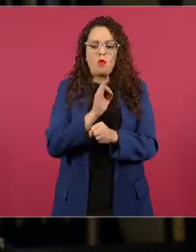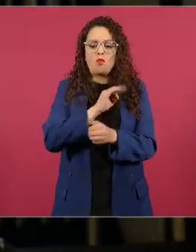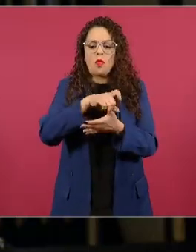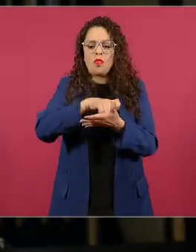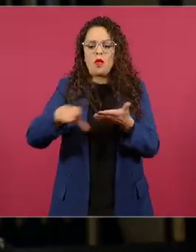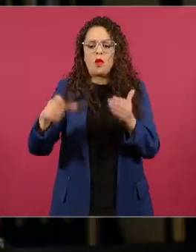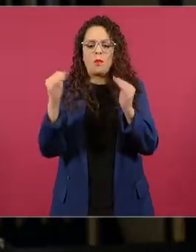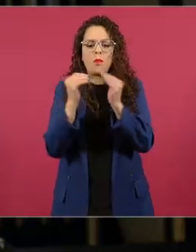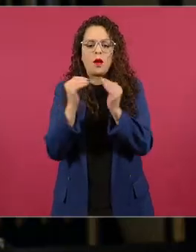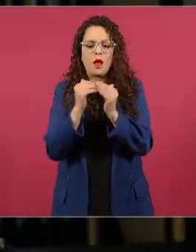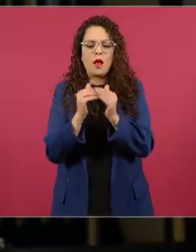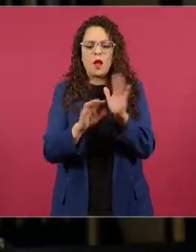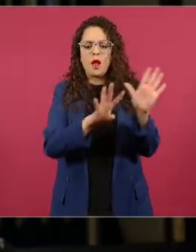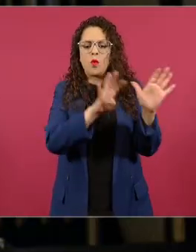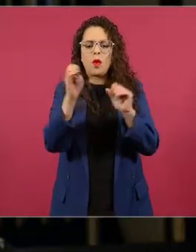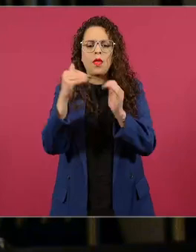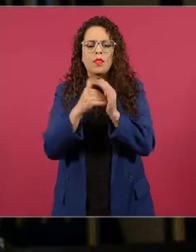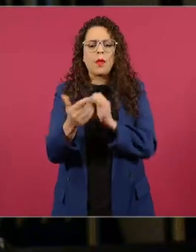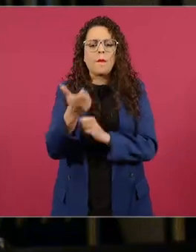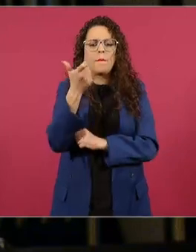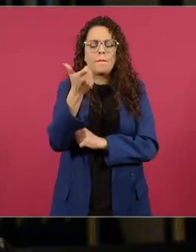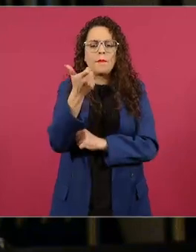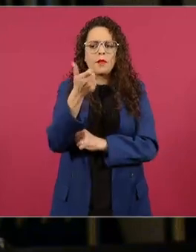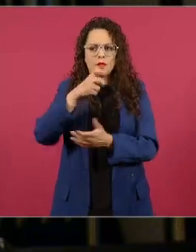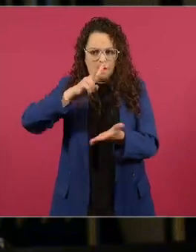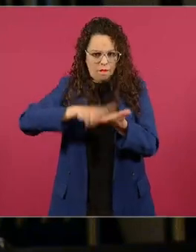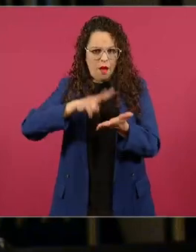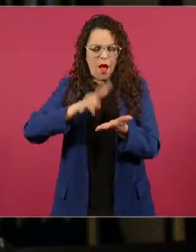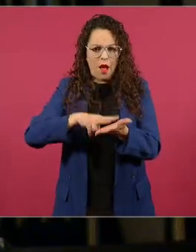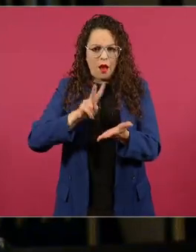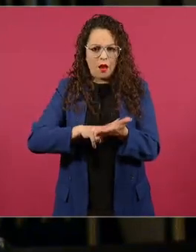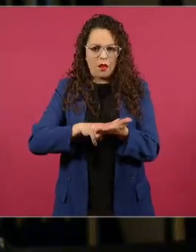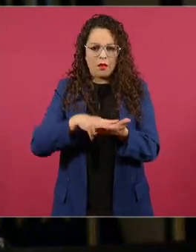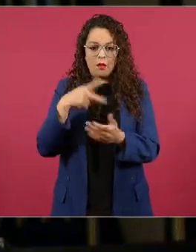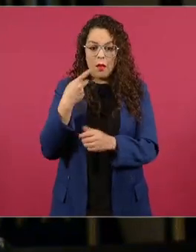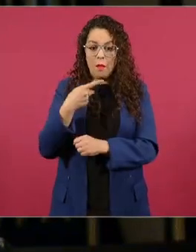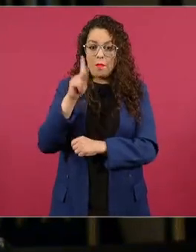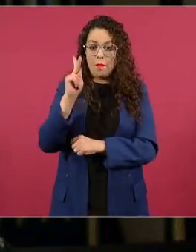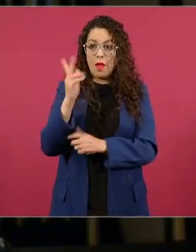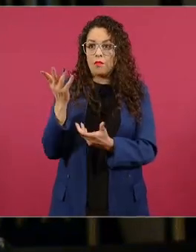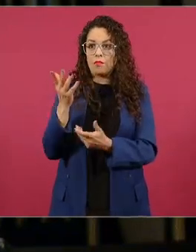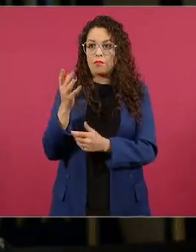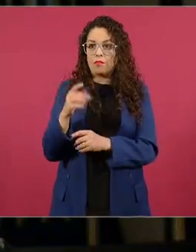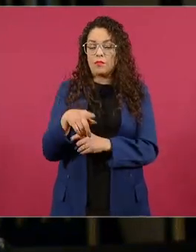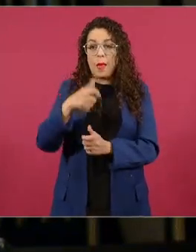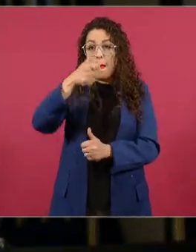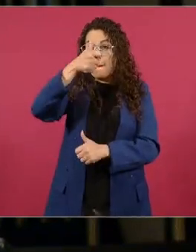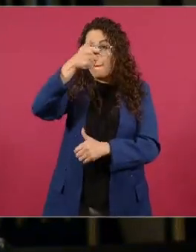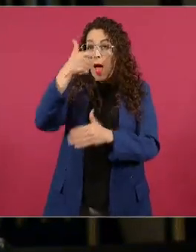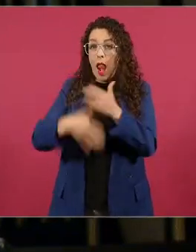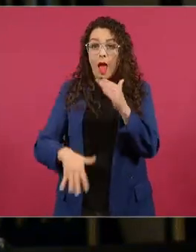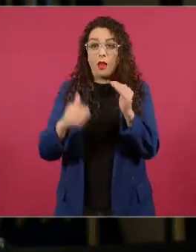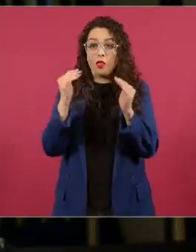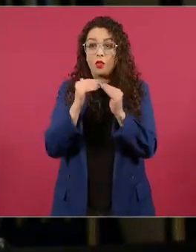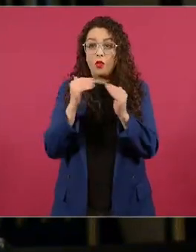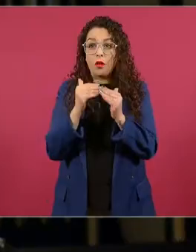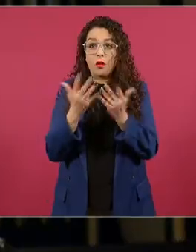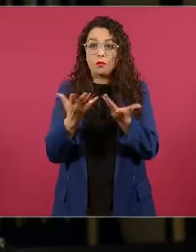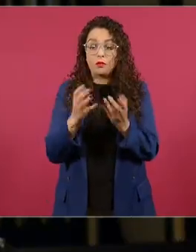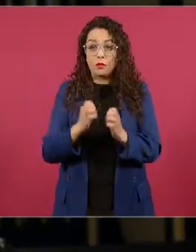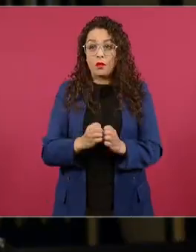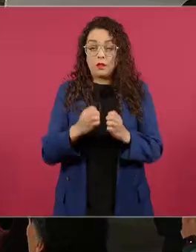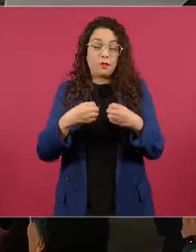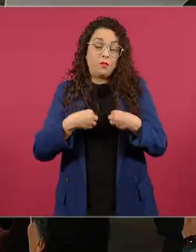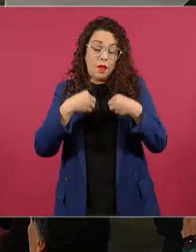mil pesos lamentablemente las viviendas más baratas cuestan 650 mil bueno